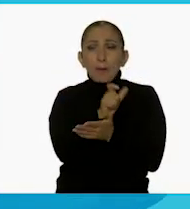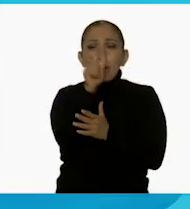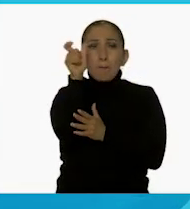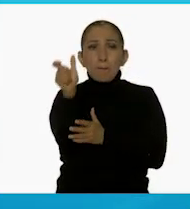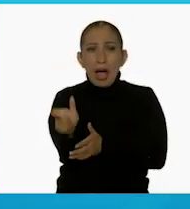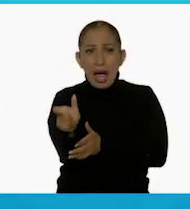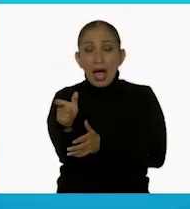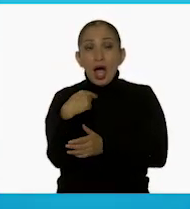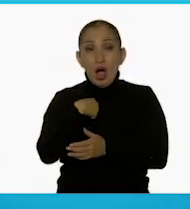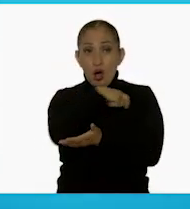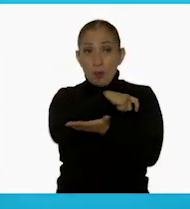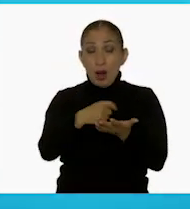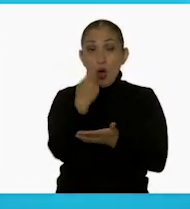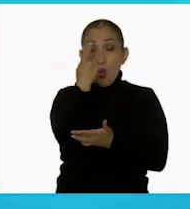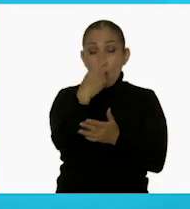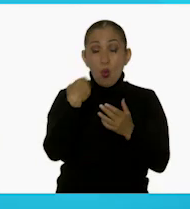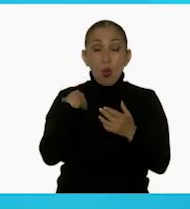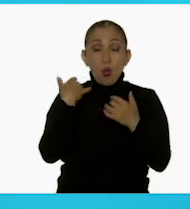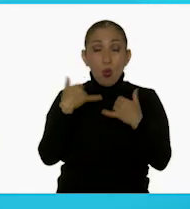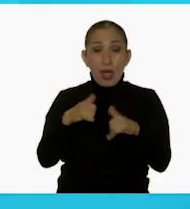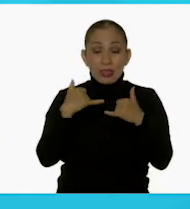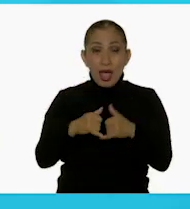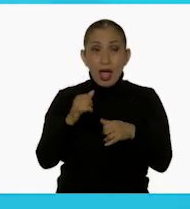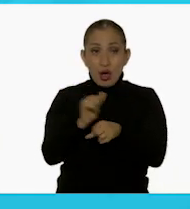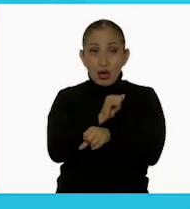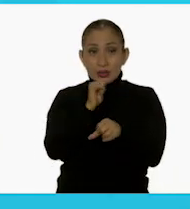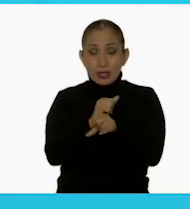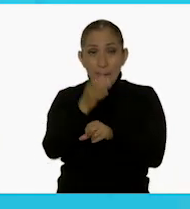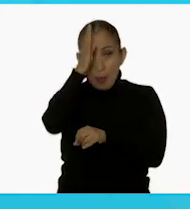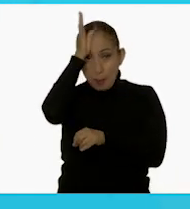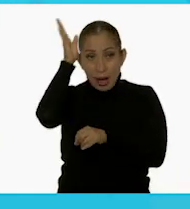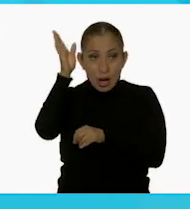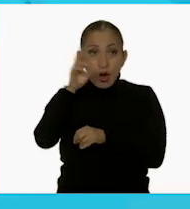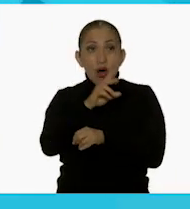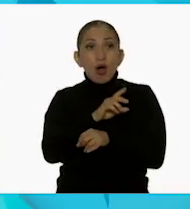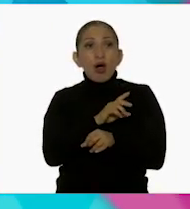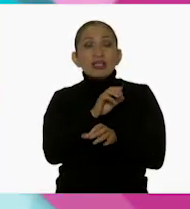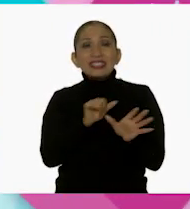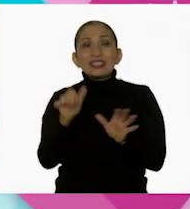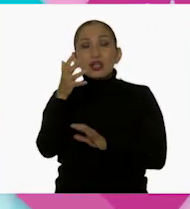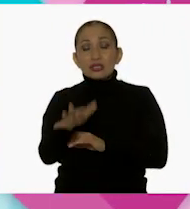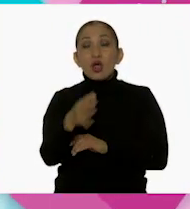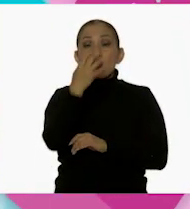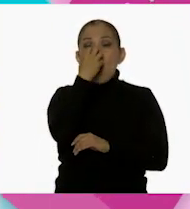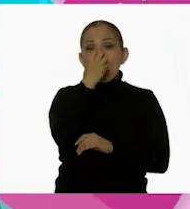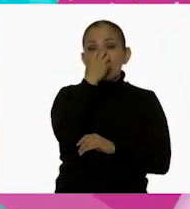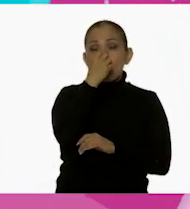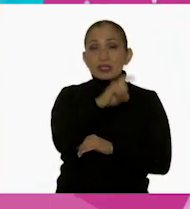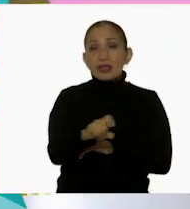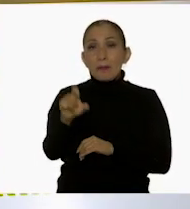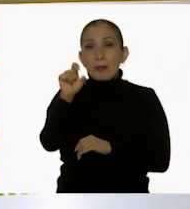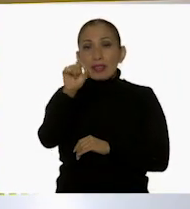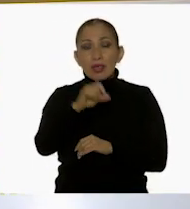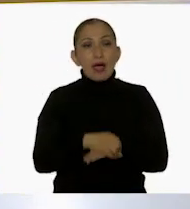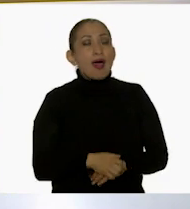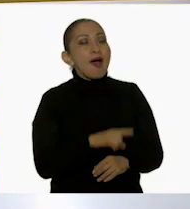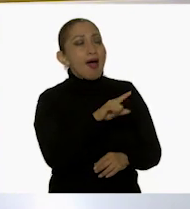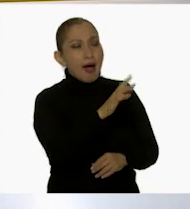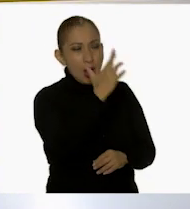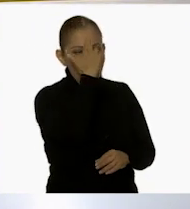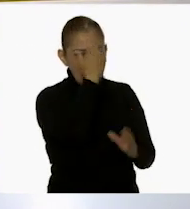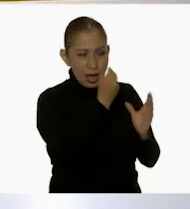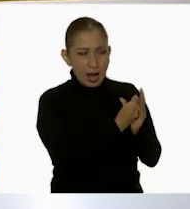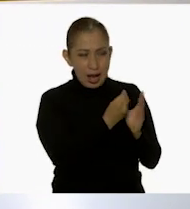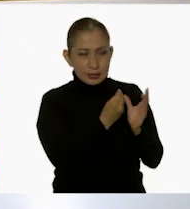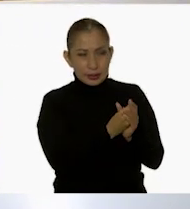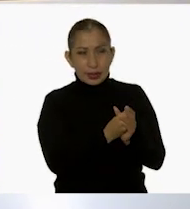pagar si compra un juguete de bombero que cuesta 610 y un oso que cuesta 120. Ah, ¿te acuerdas de esa